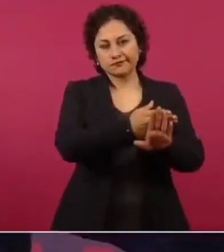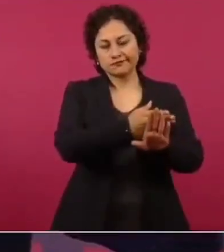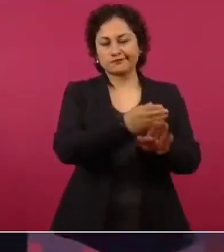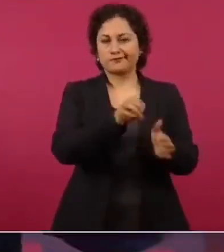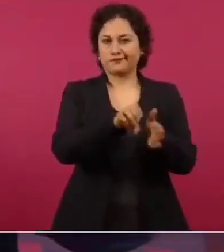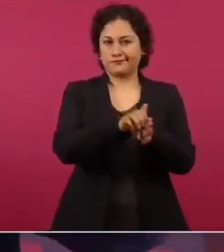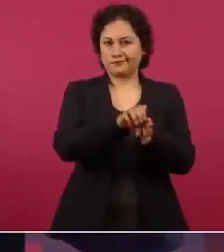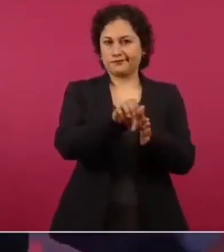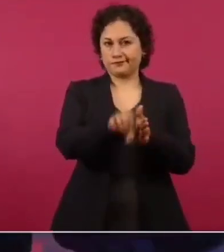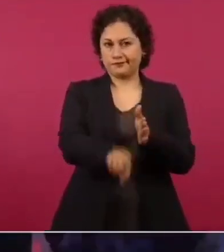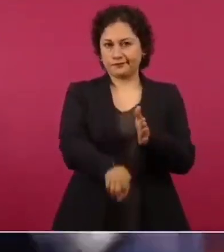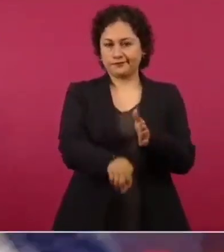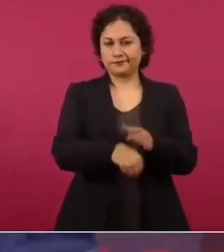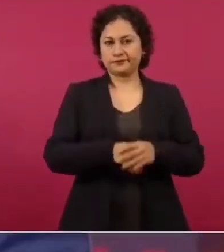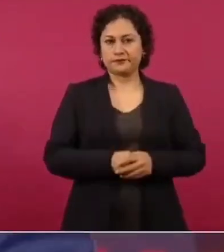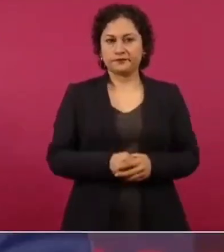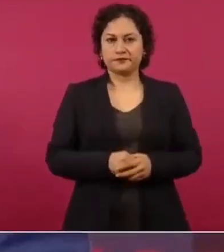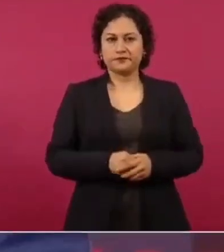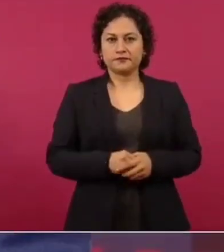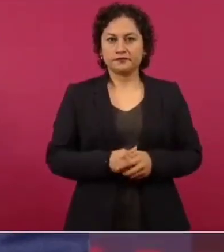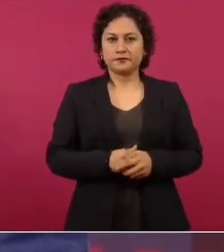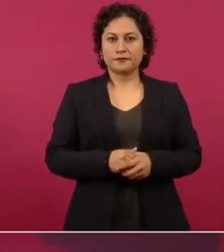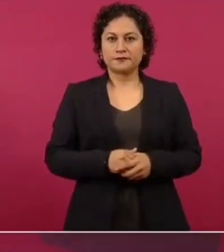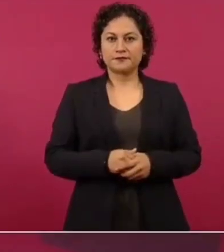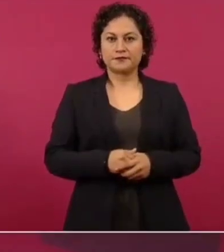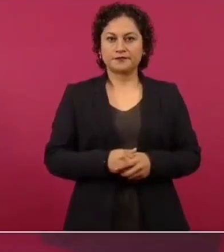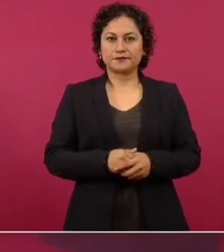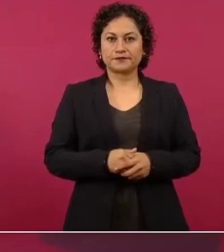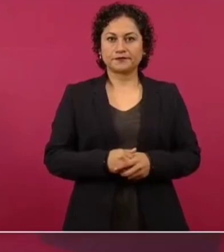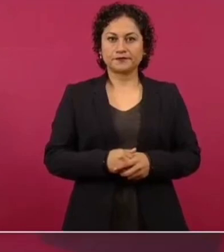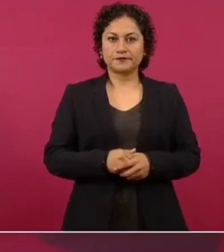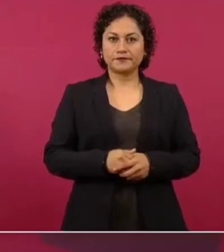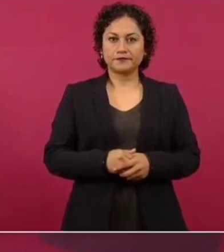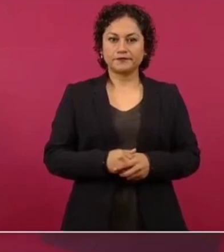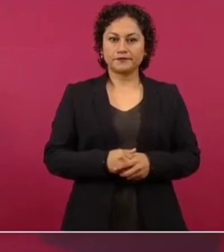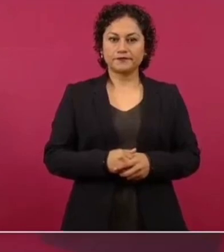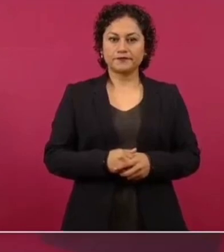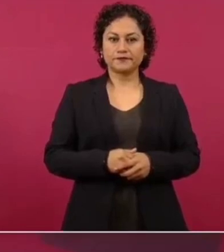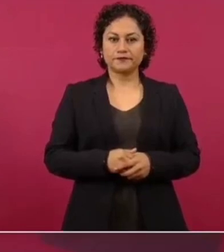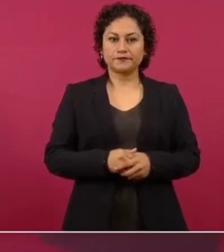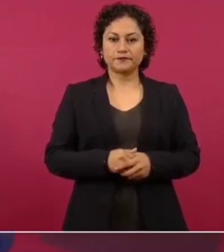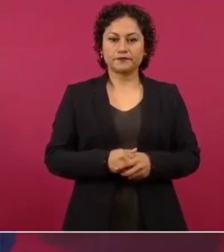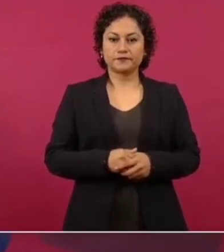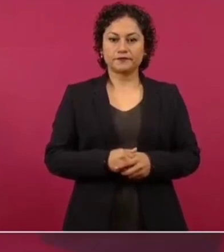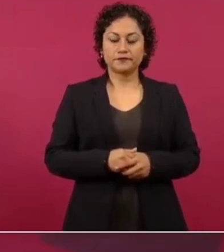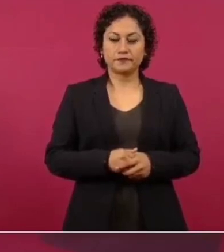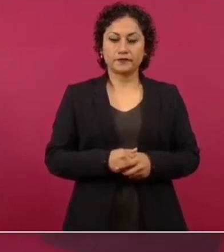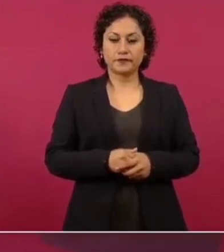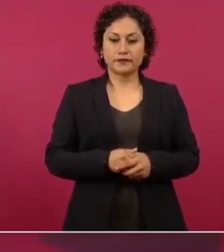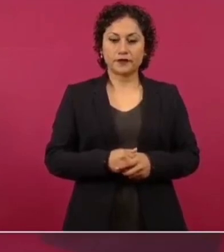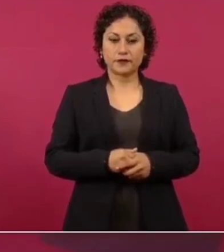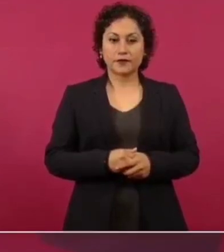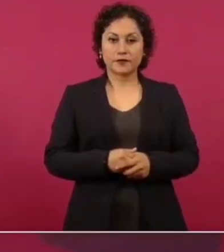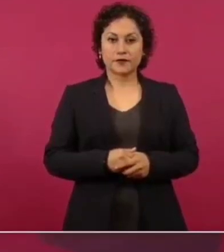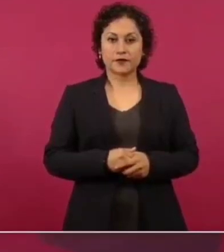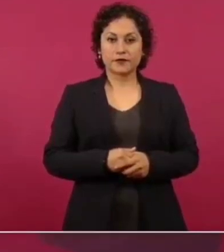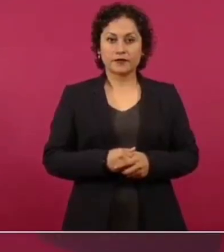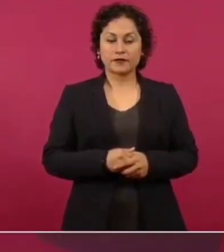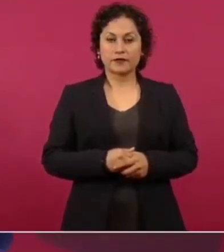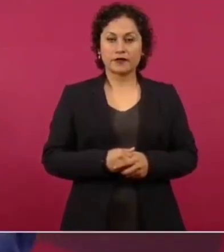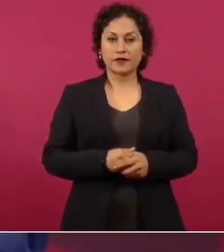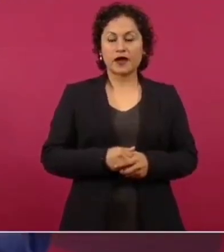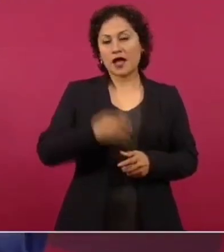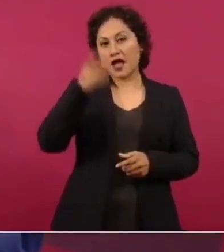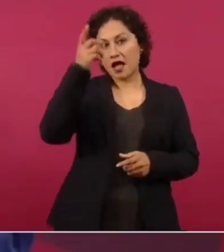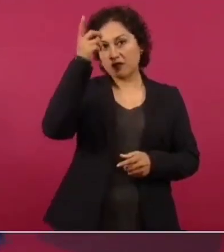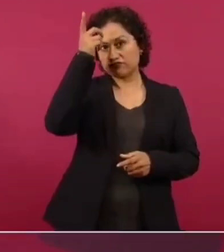la directora del deporte,